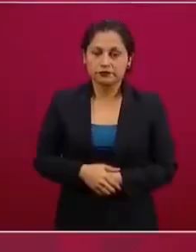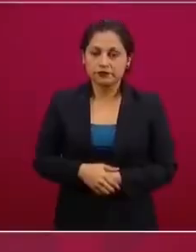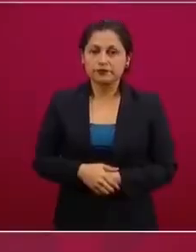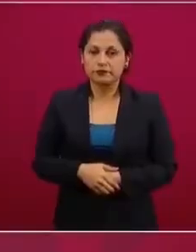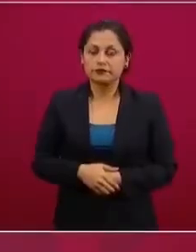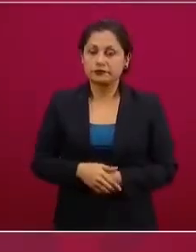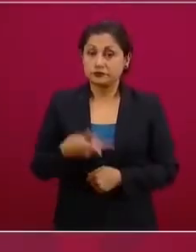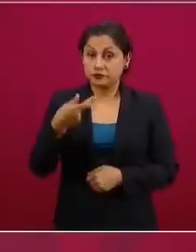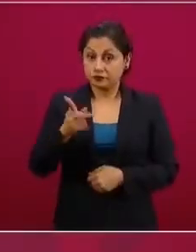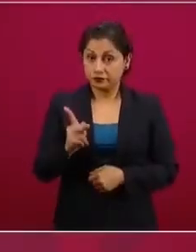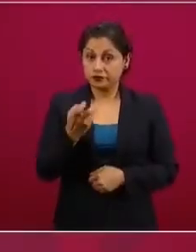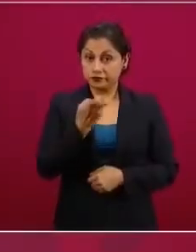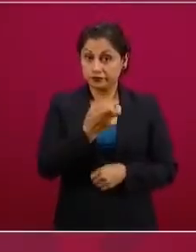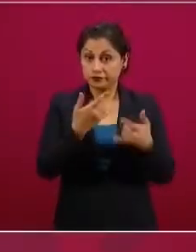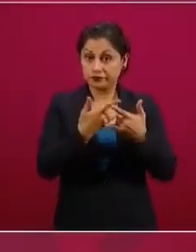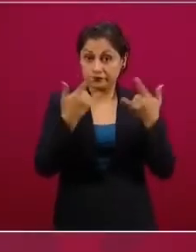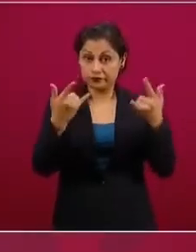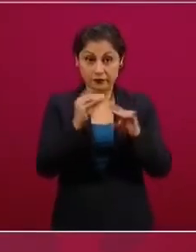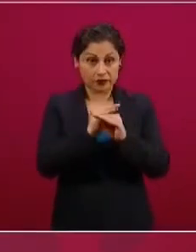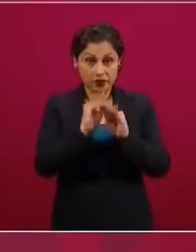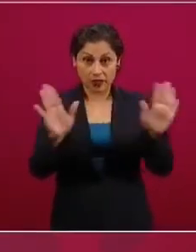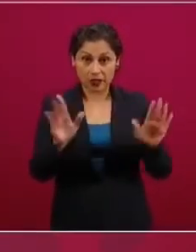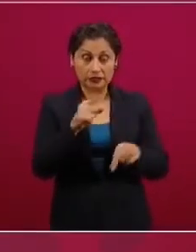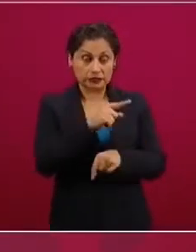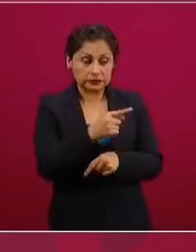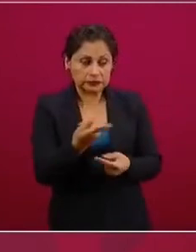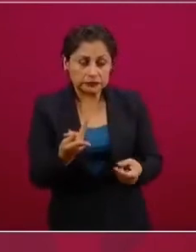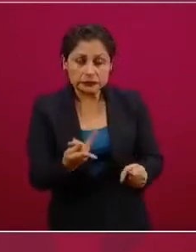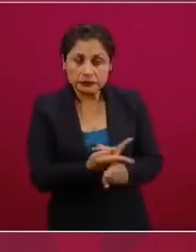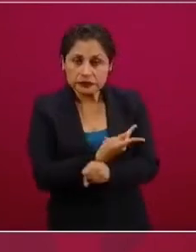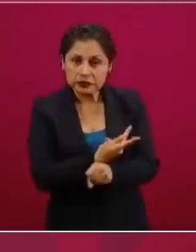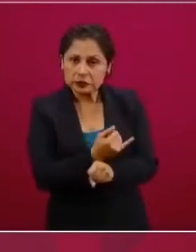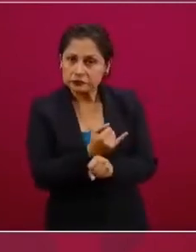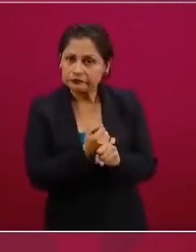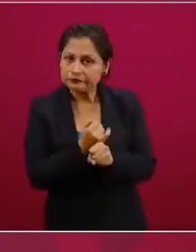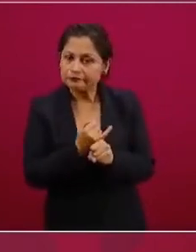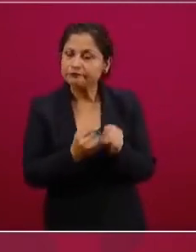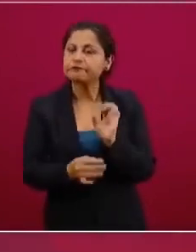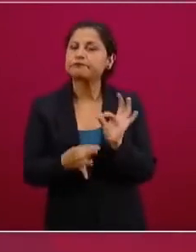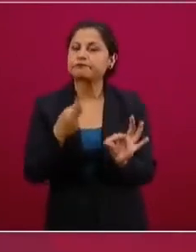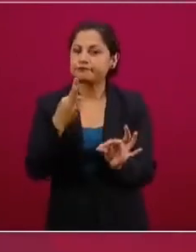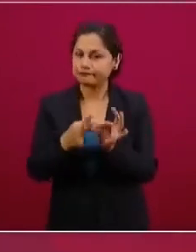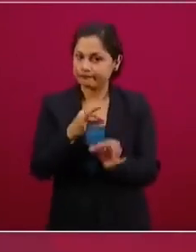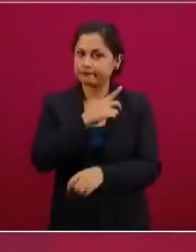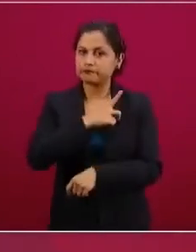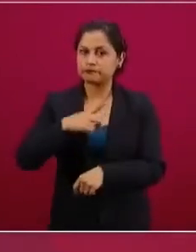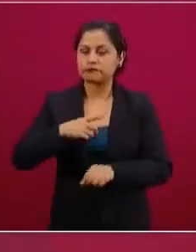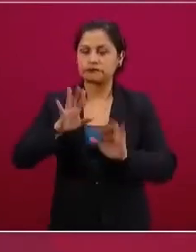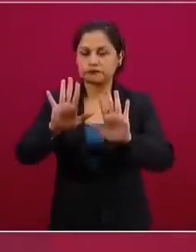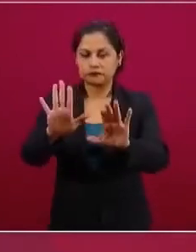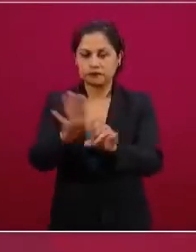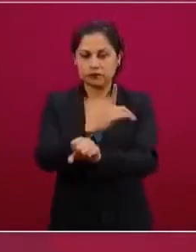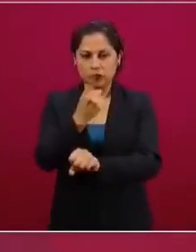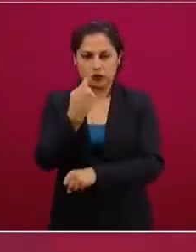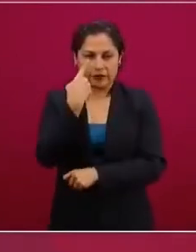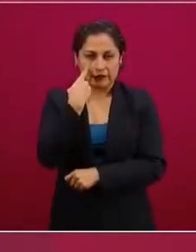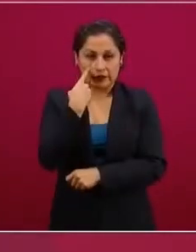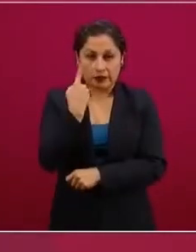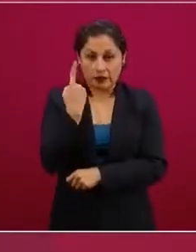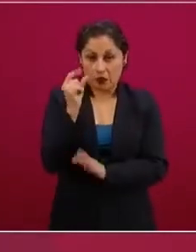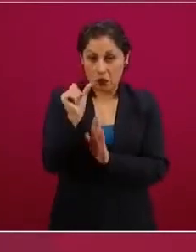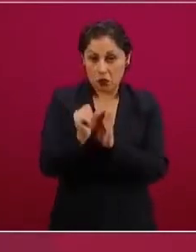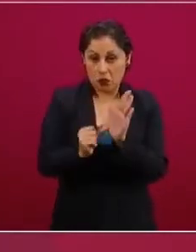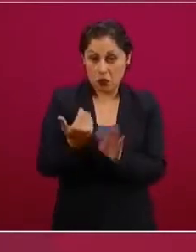casos hay que revisarlos a detalle. Por una razón, nosotros desde el mes pasado,